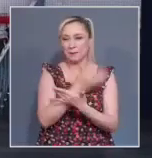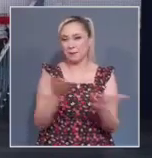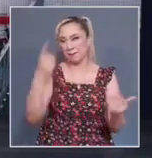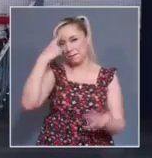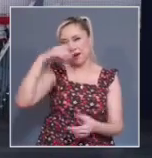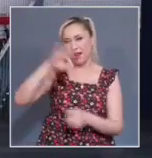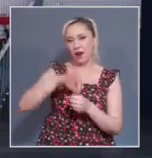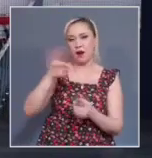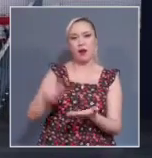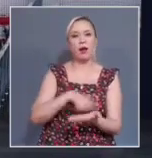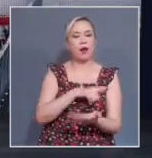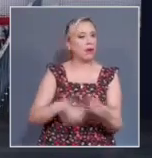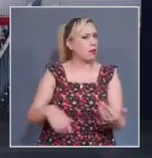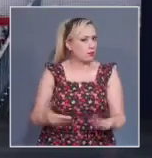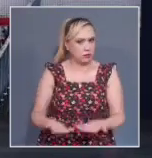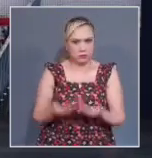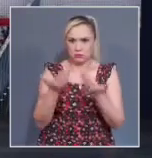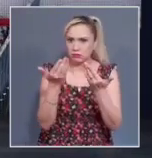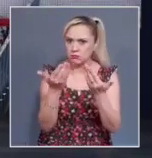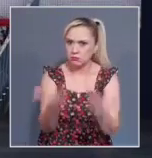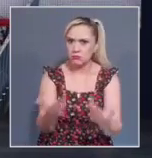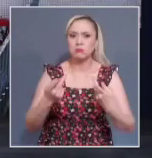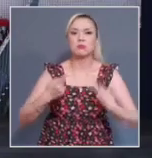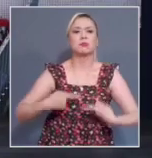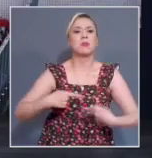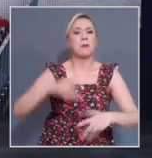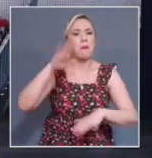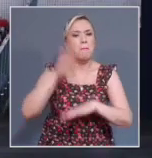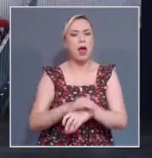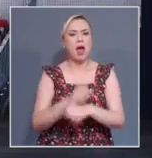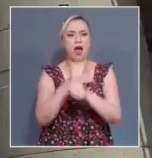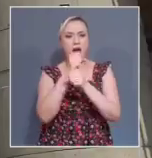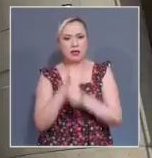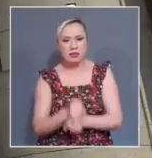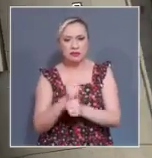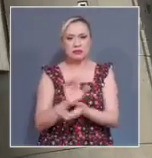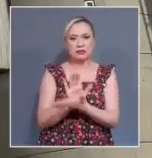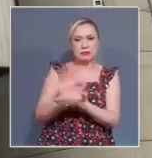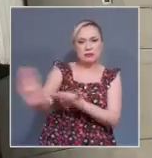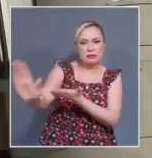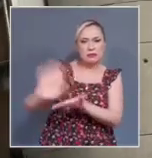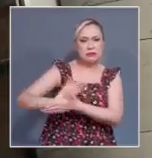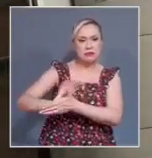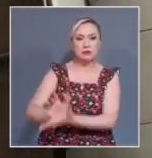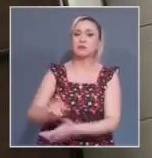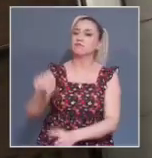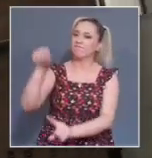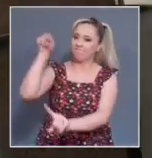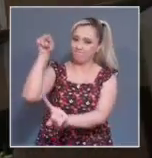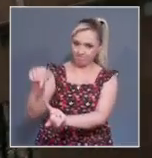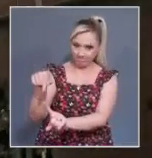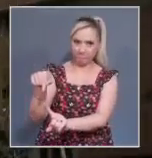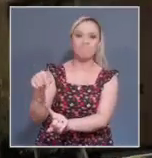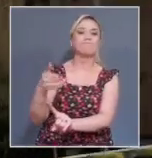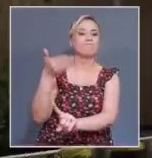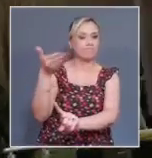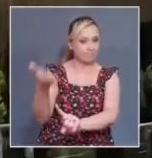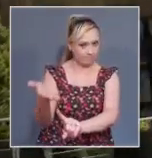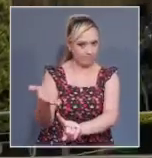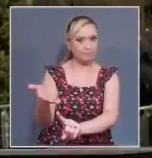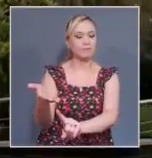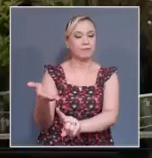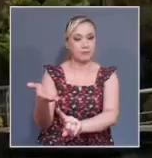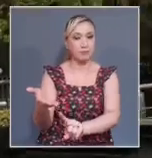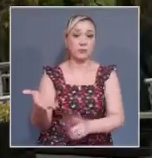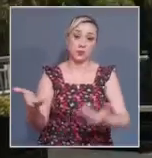justicia a personas vulnerables y marginadas. Para garantizar el acceso a la justicia de grupos en